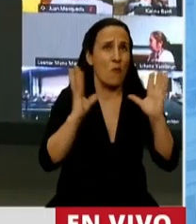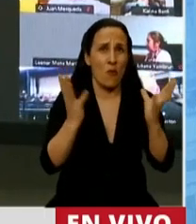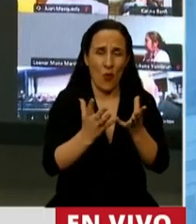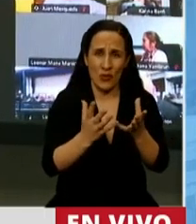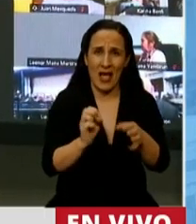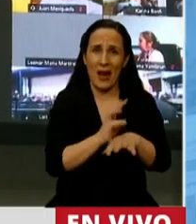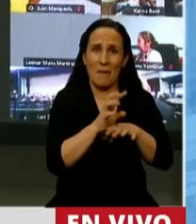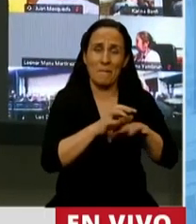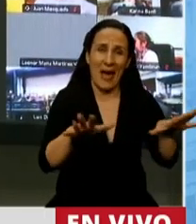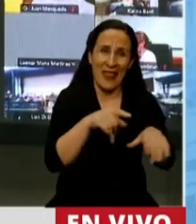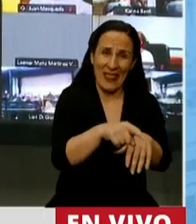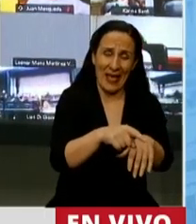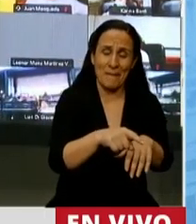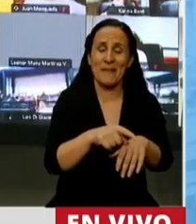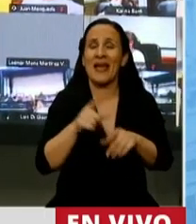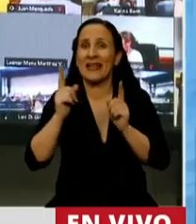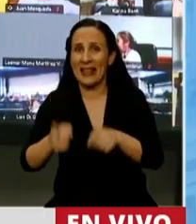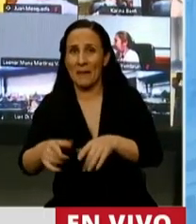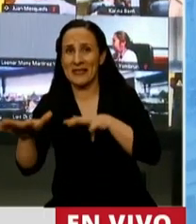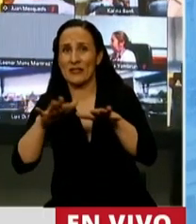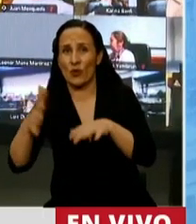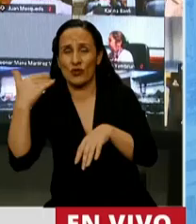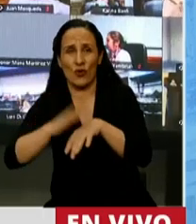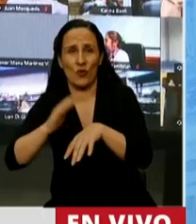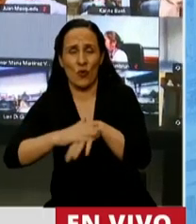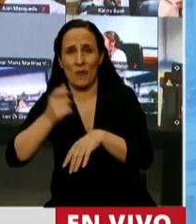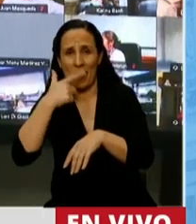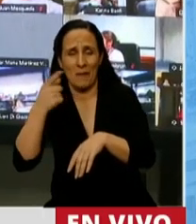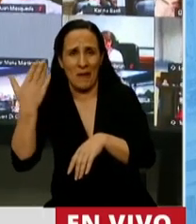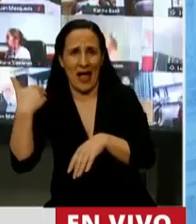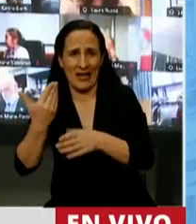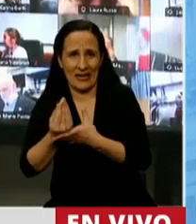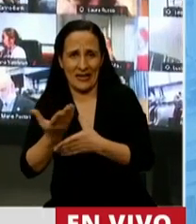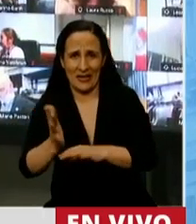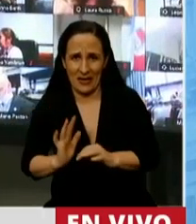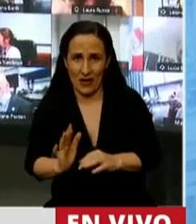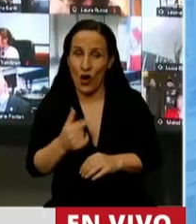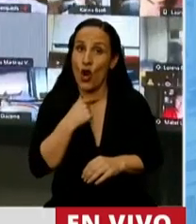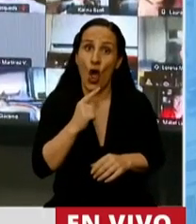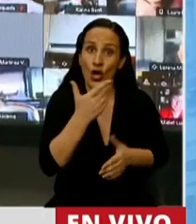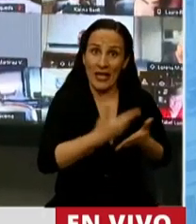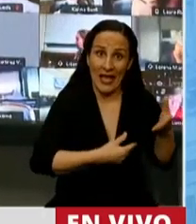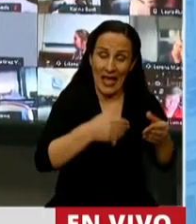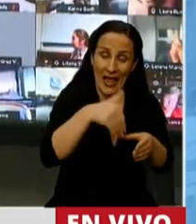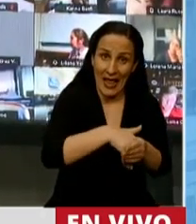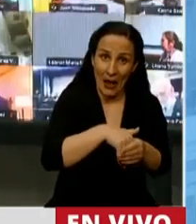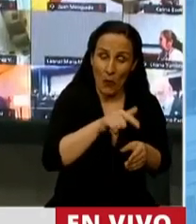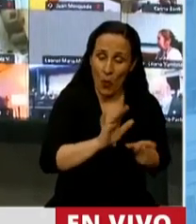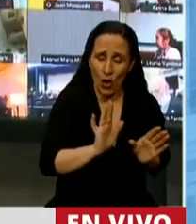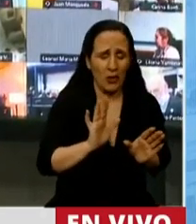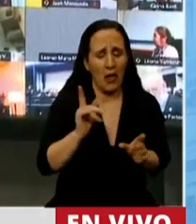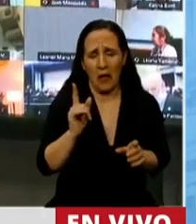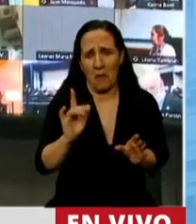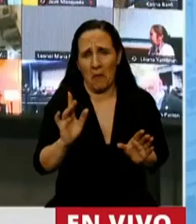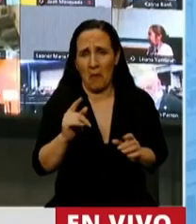estamos haciendo. Y eso es lo que votó la gente. Este es un presupuesto para atravesar la peor de las crisis económicas mundiales. Y